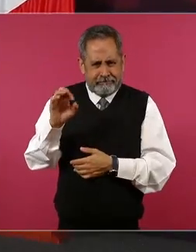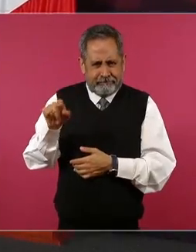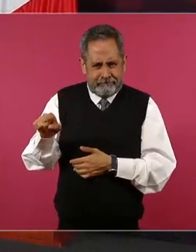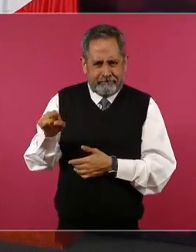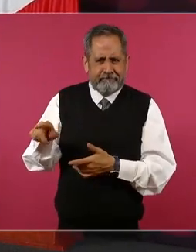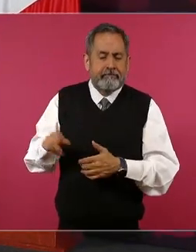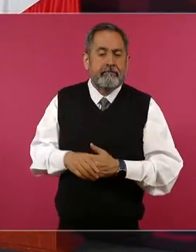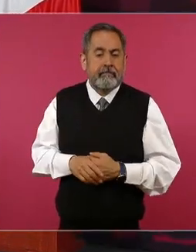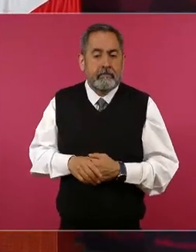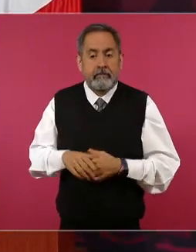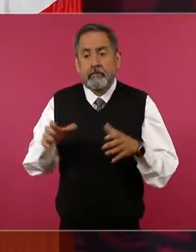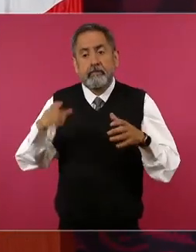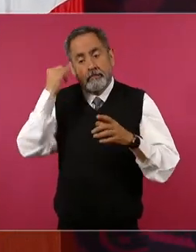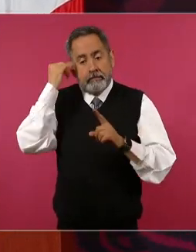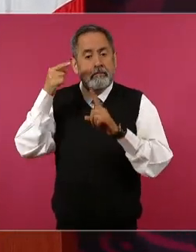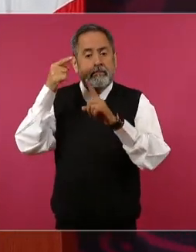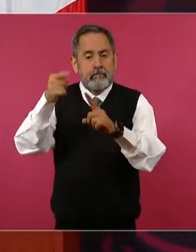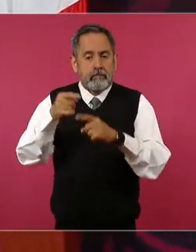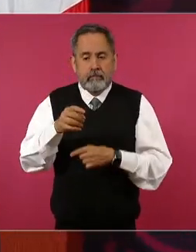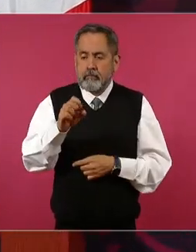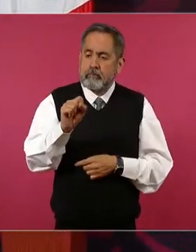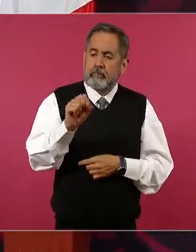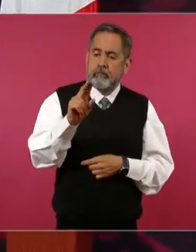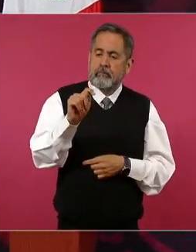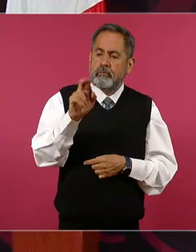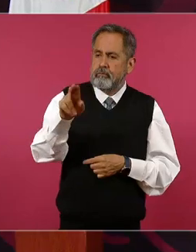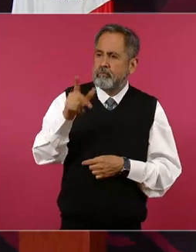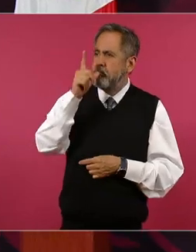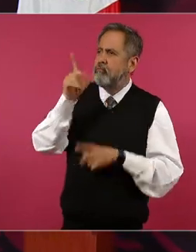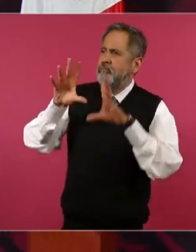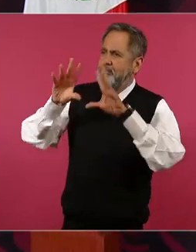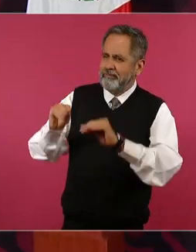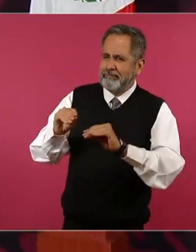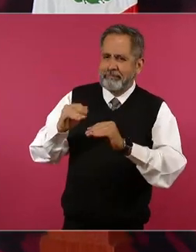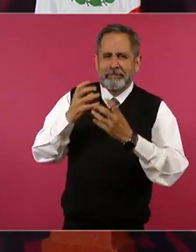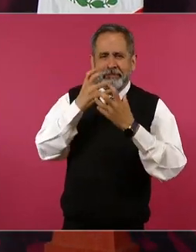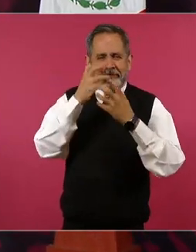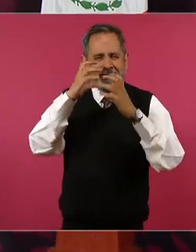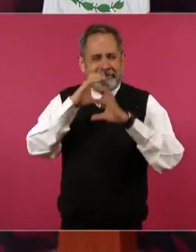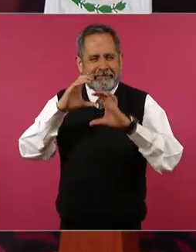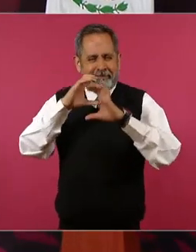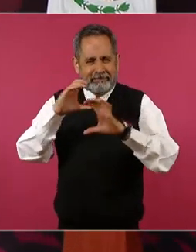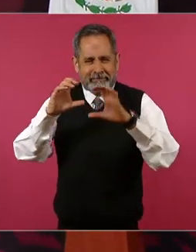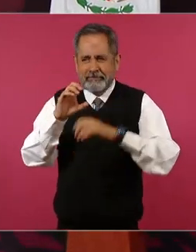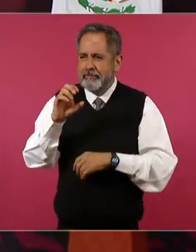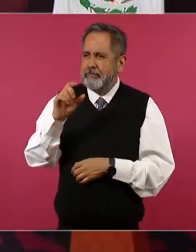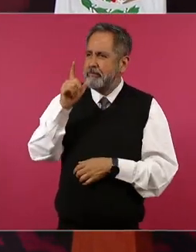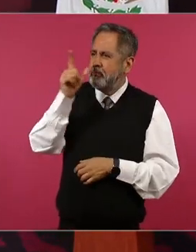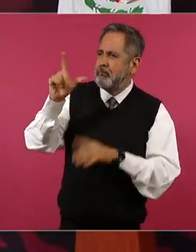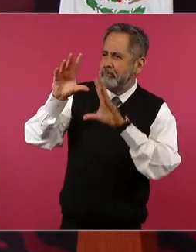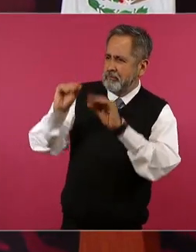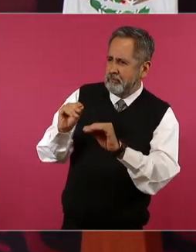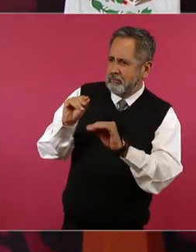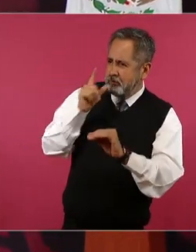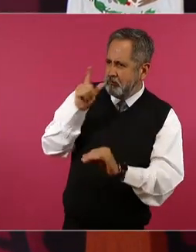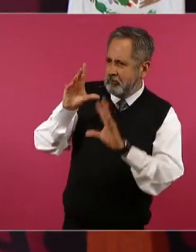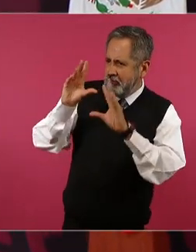y la consigna y Suter apaga la luz Suter apaga la luz y este